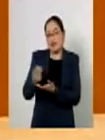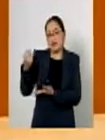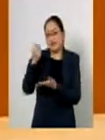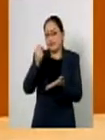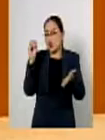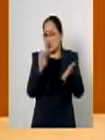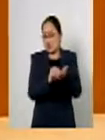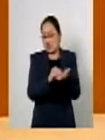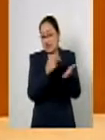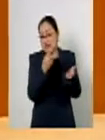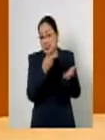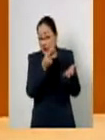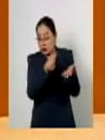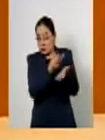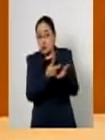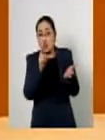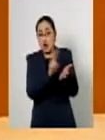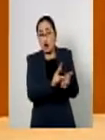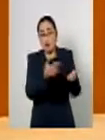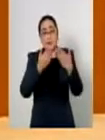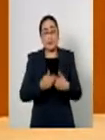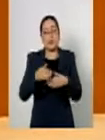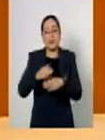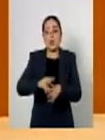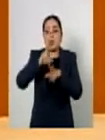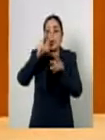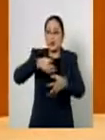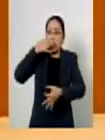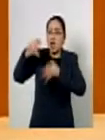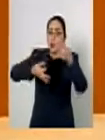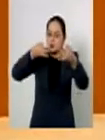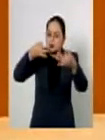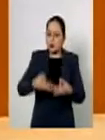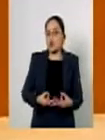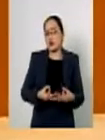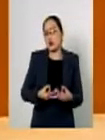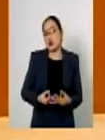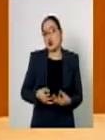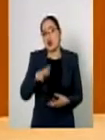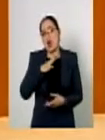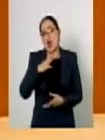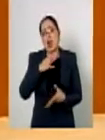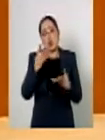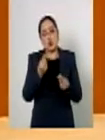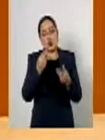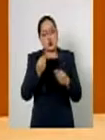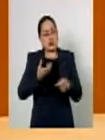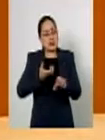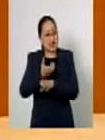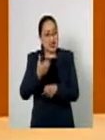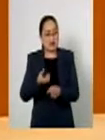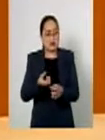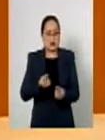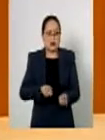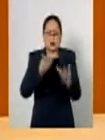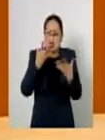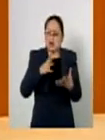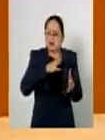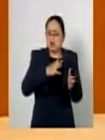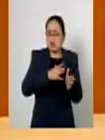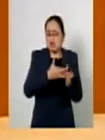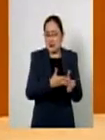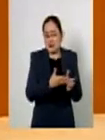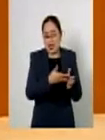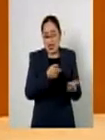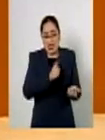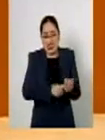y en el rubro de publicidad oficial hay varios estados que hicieron un salto olímpico de longitud entre lo